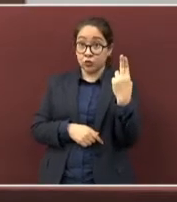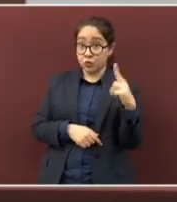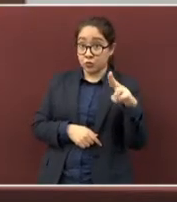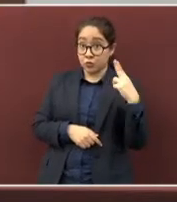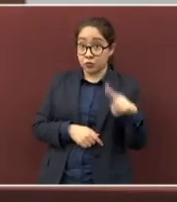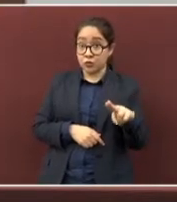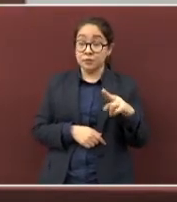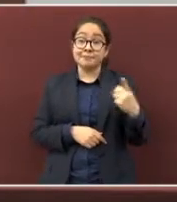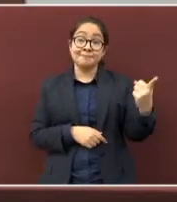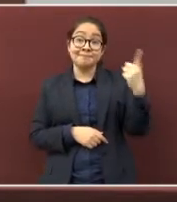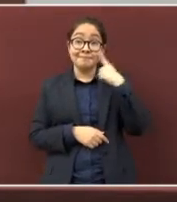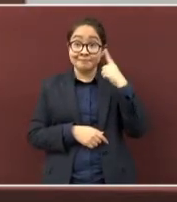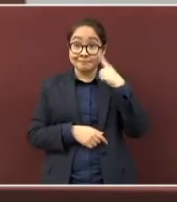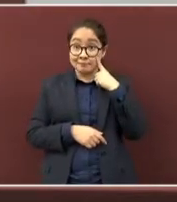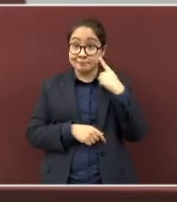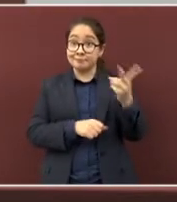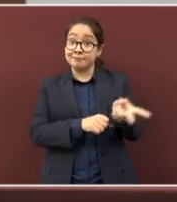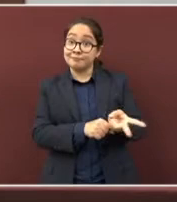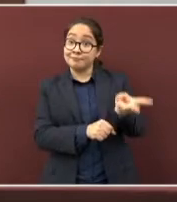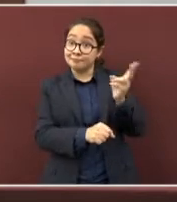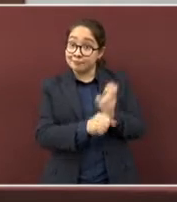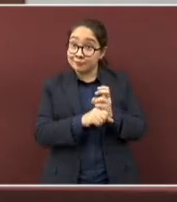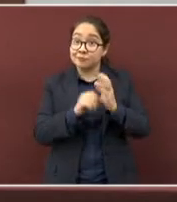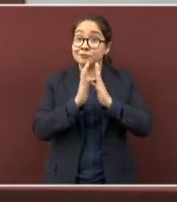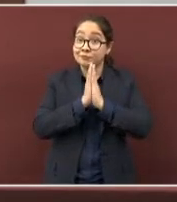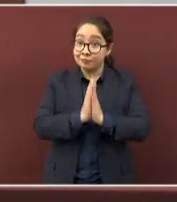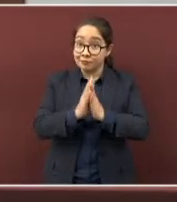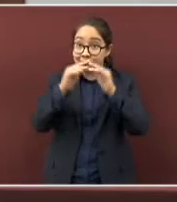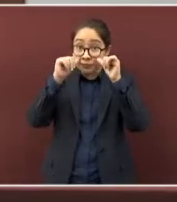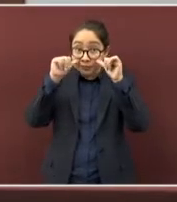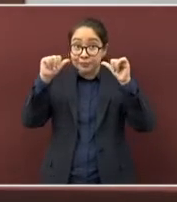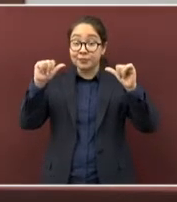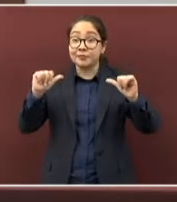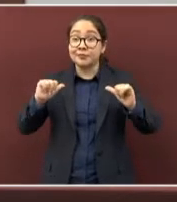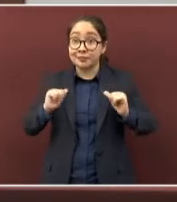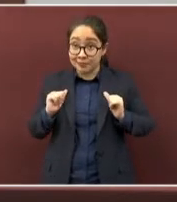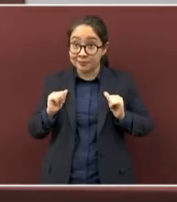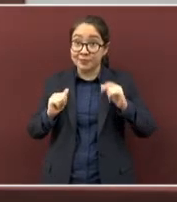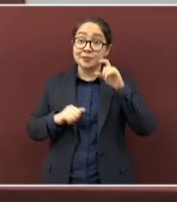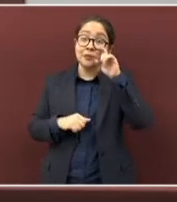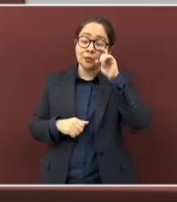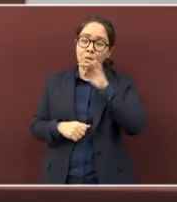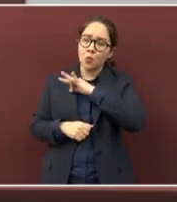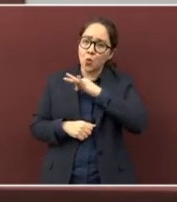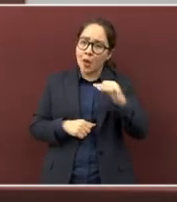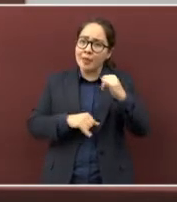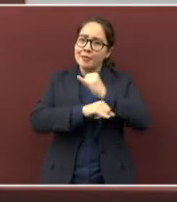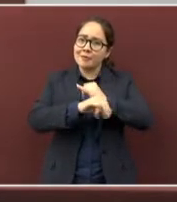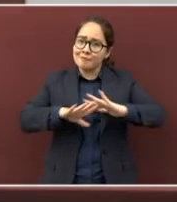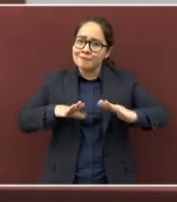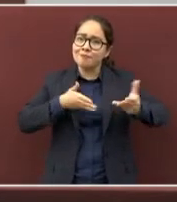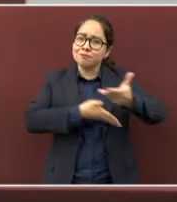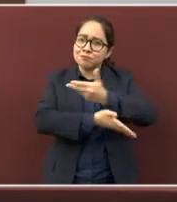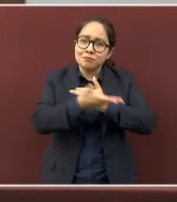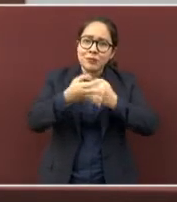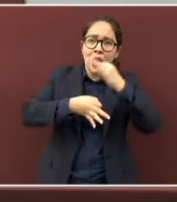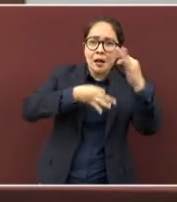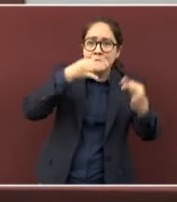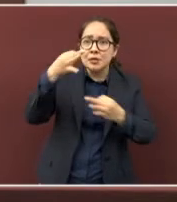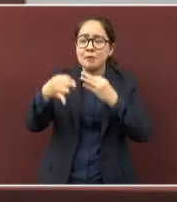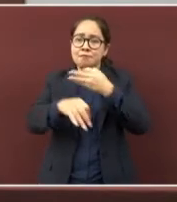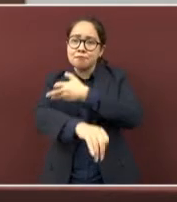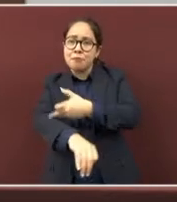que los invito a poner mucha atención y a que compartan esta información con la familia, los